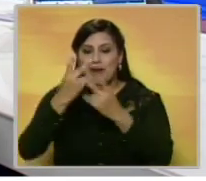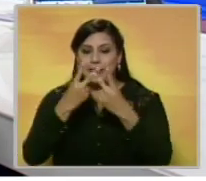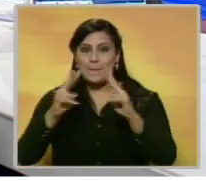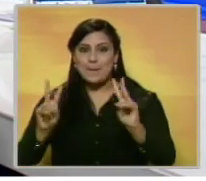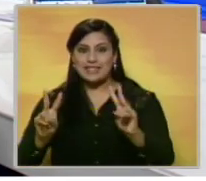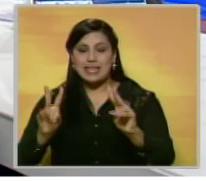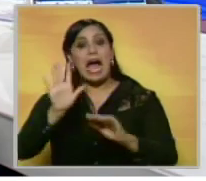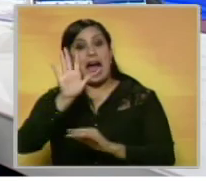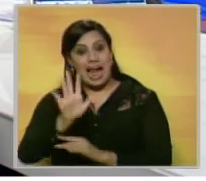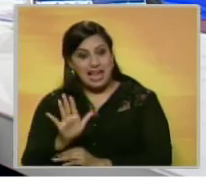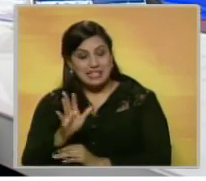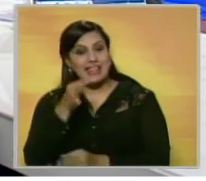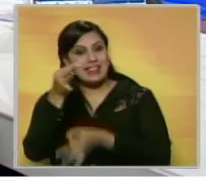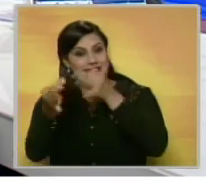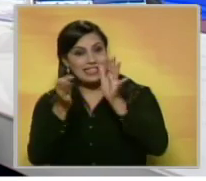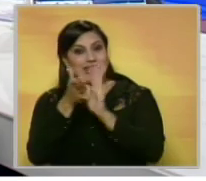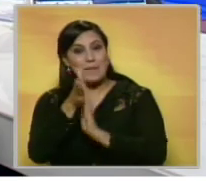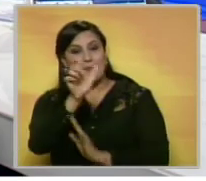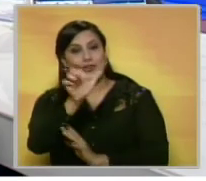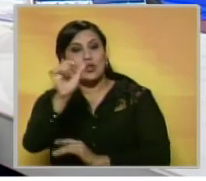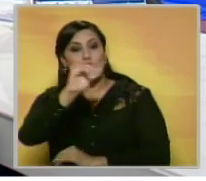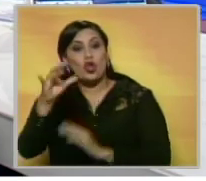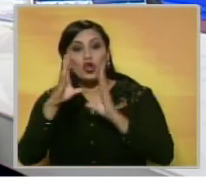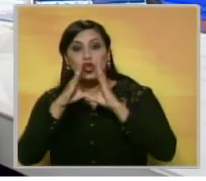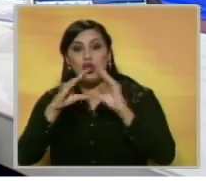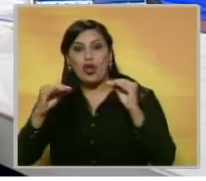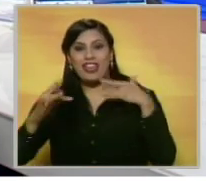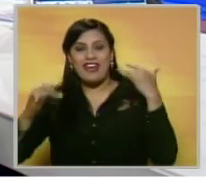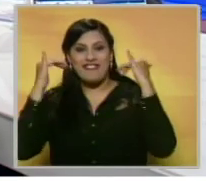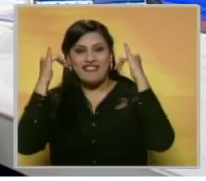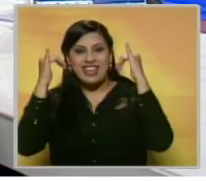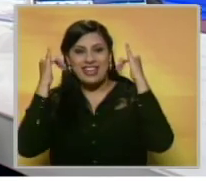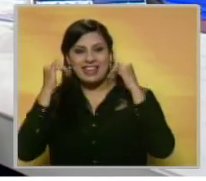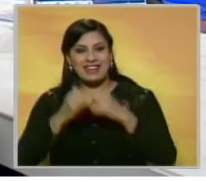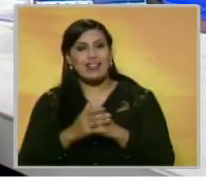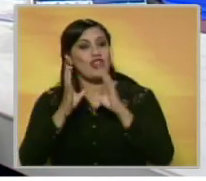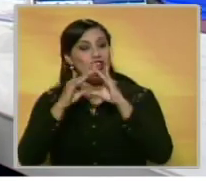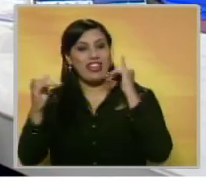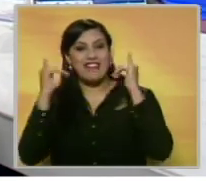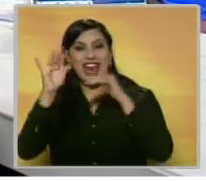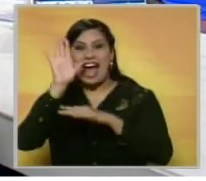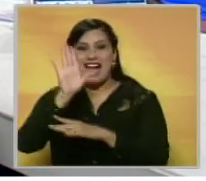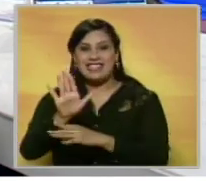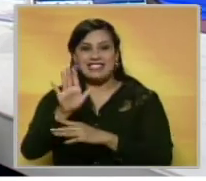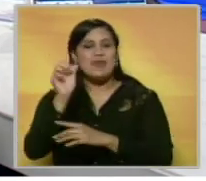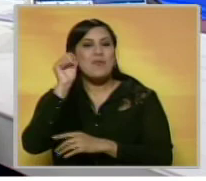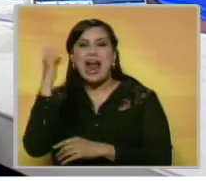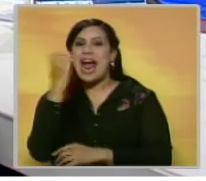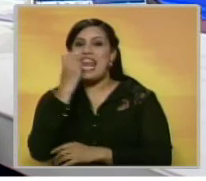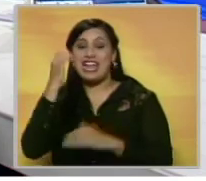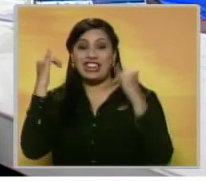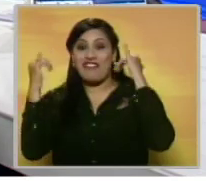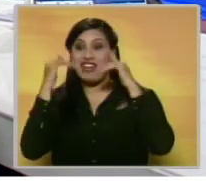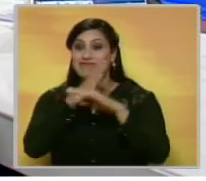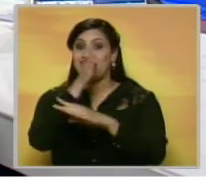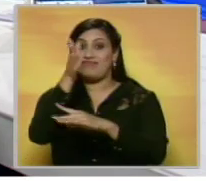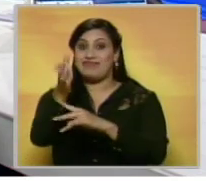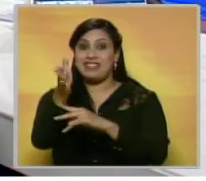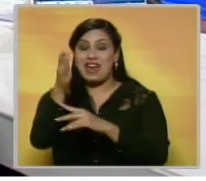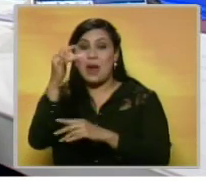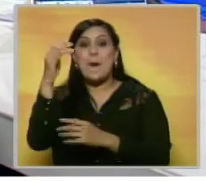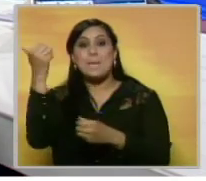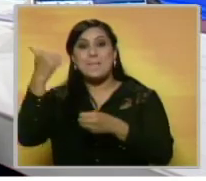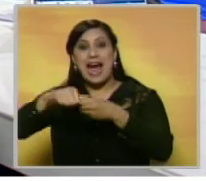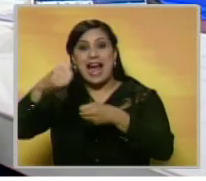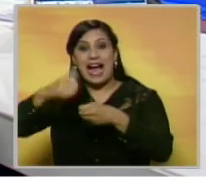Sanapaz. Así es, como dicen los zulianos que todos están enferiados. Enferiados. Enferiados, y Elianta Quintero está enferiada también, ella está en Maracaibo